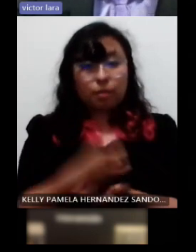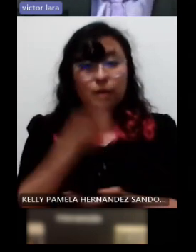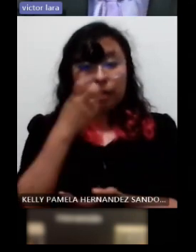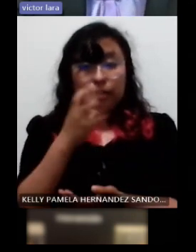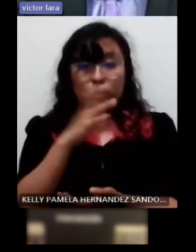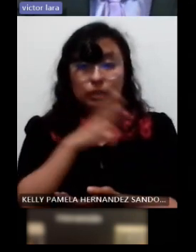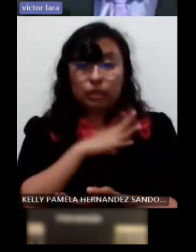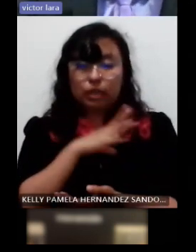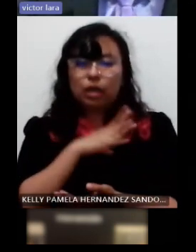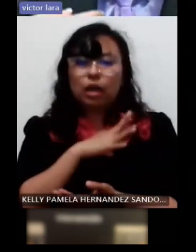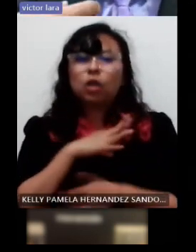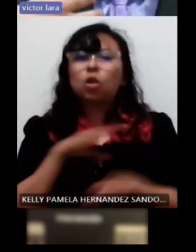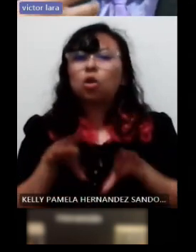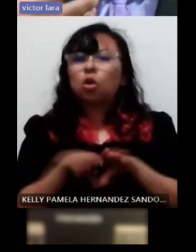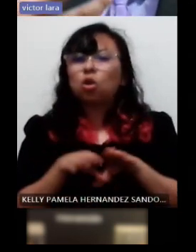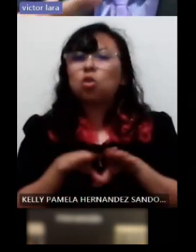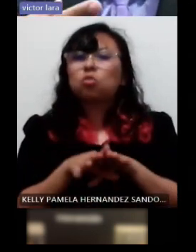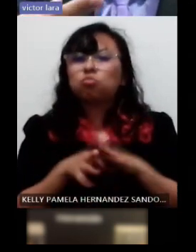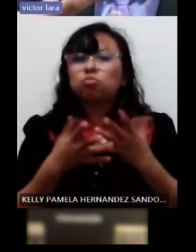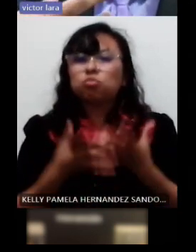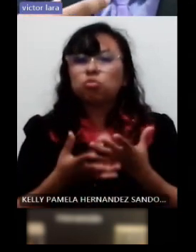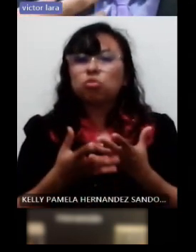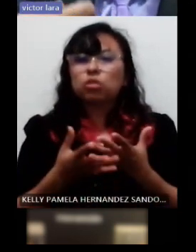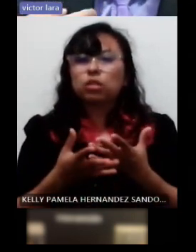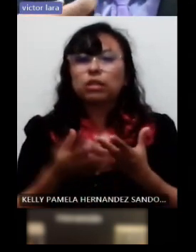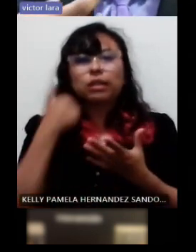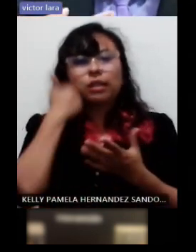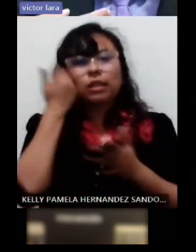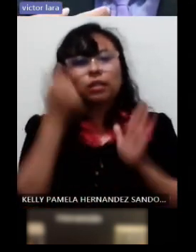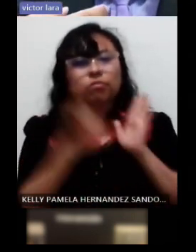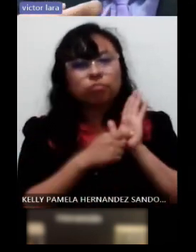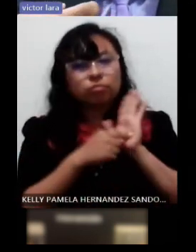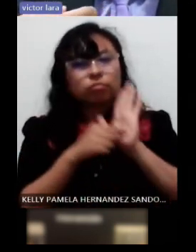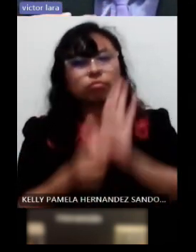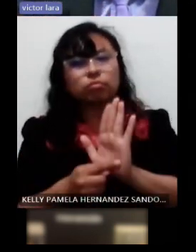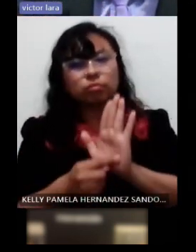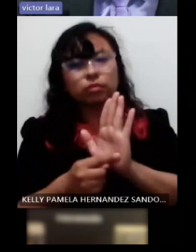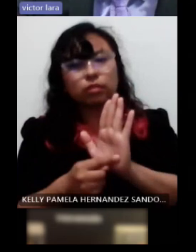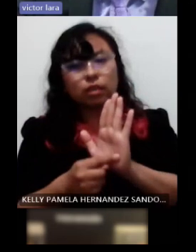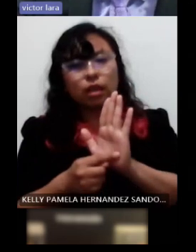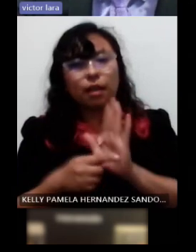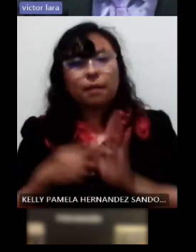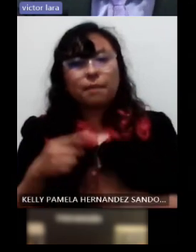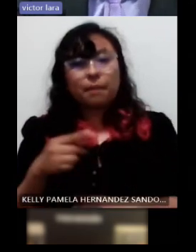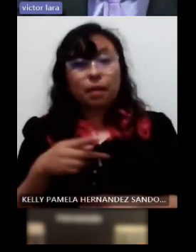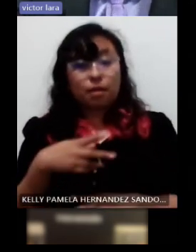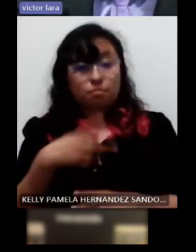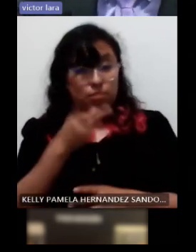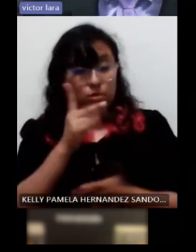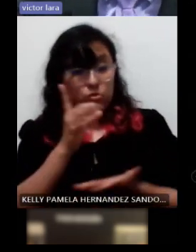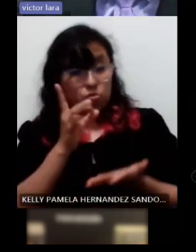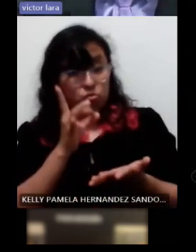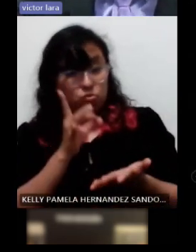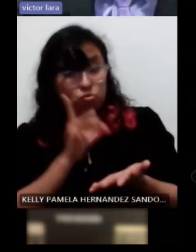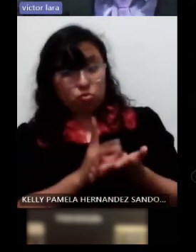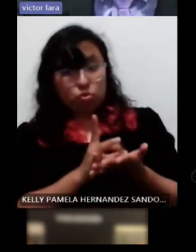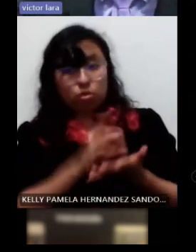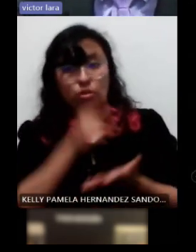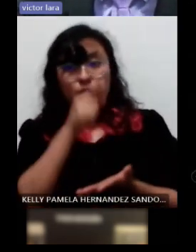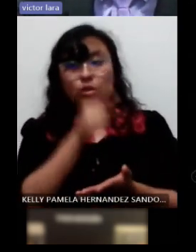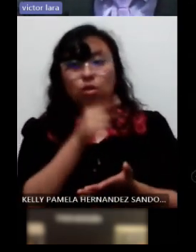solamente se trata de enseñar a ver al paciente sino de que tenga su mejor tratamiento óptico